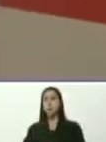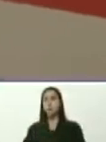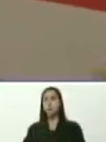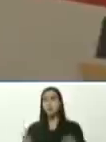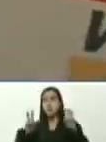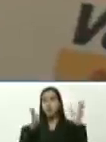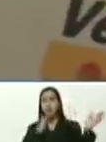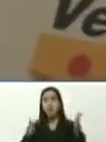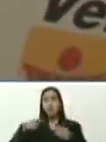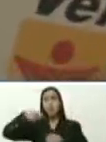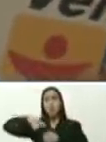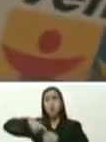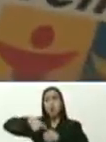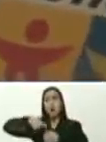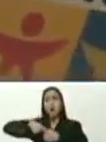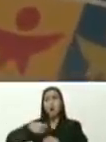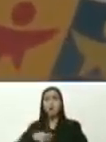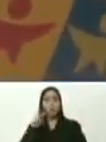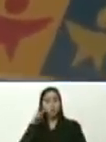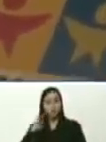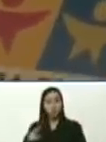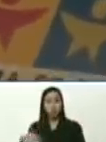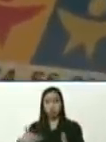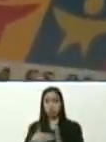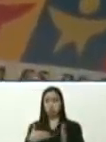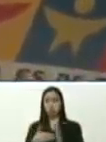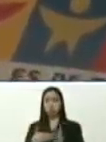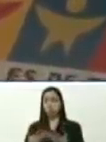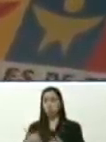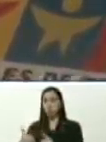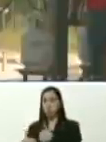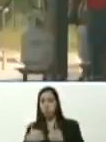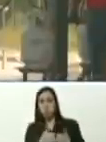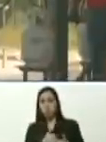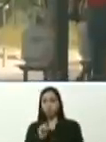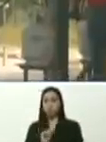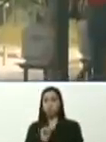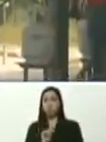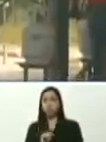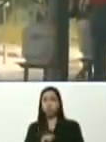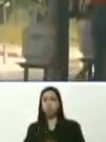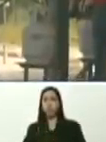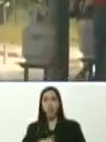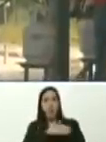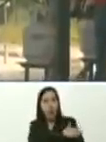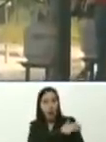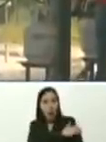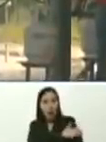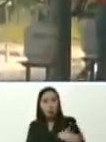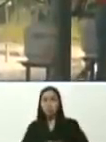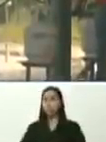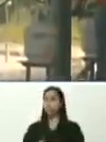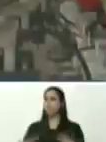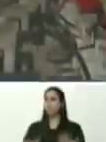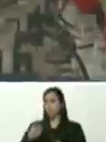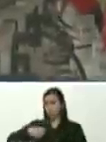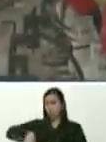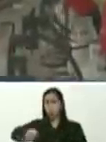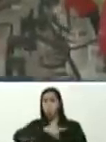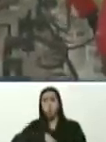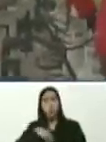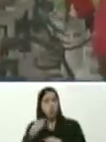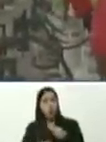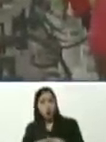del servicio de gas, yo he visto la demagogia, de los candidatos opositores, ah, pero es que ellos tuvieron, una